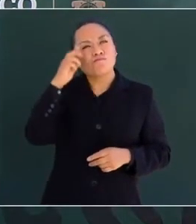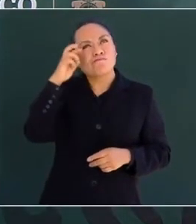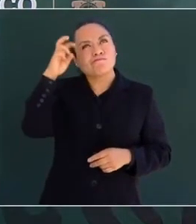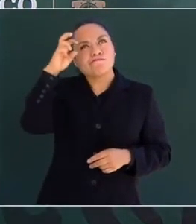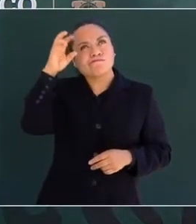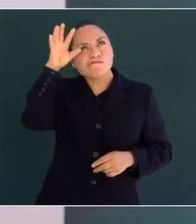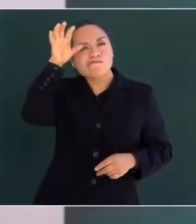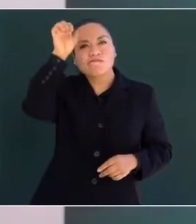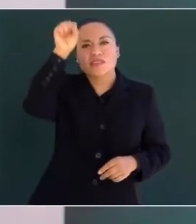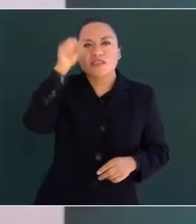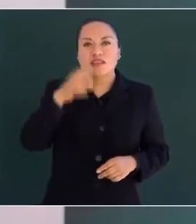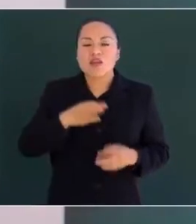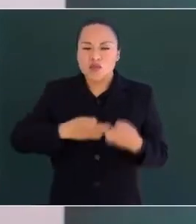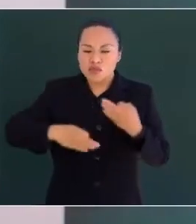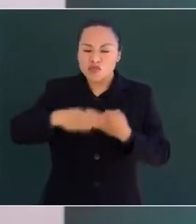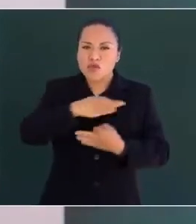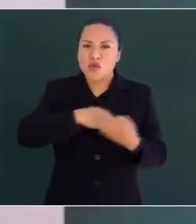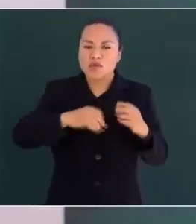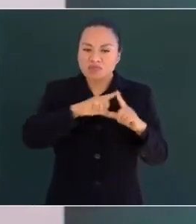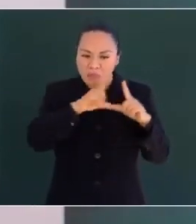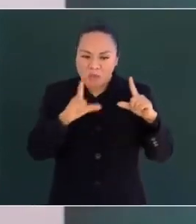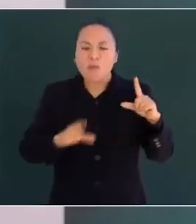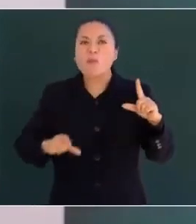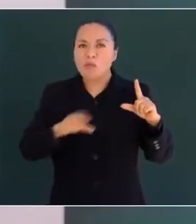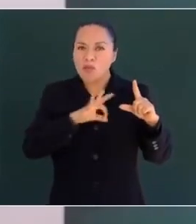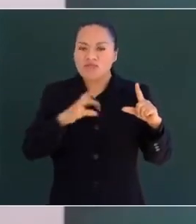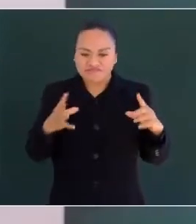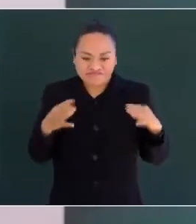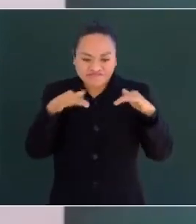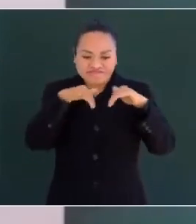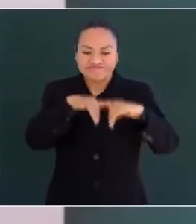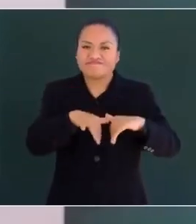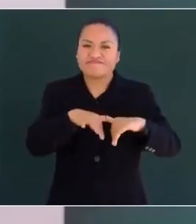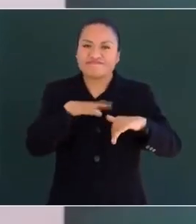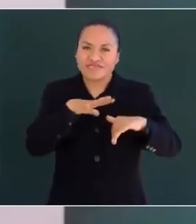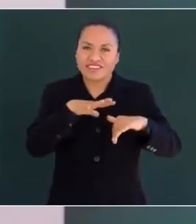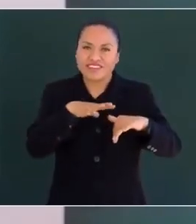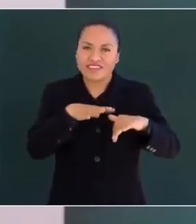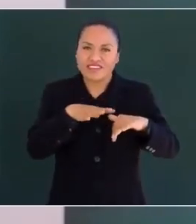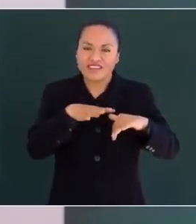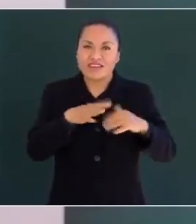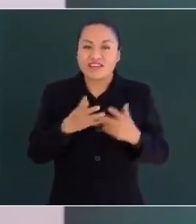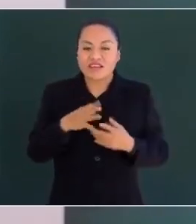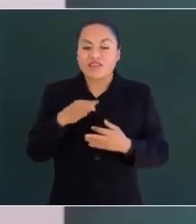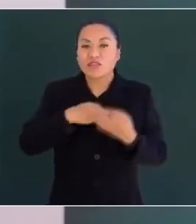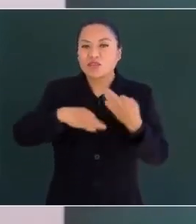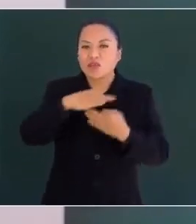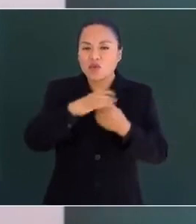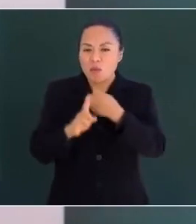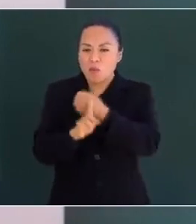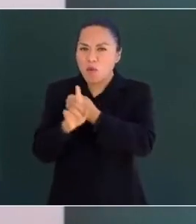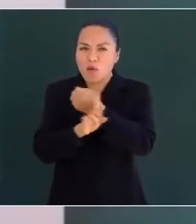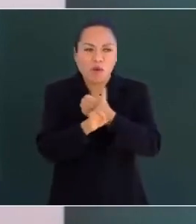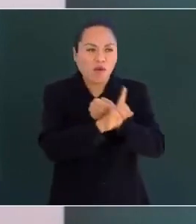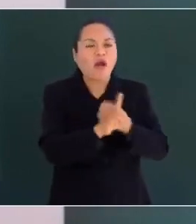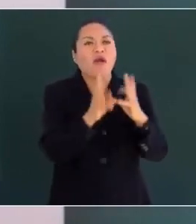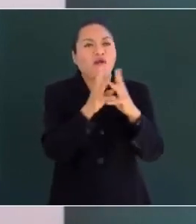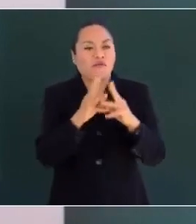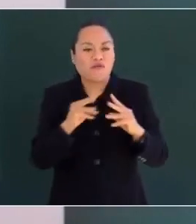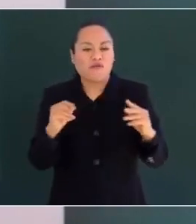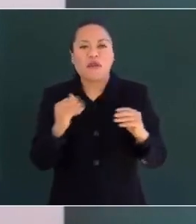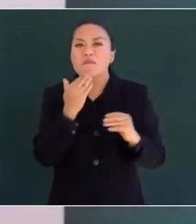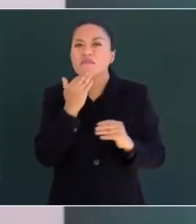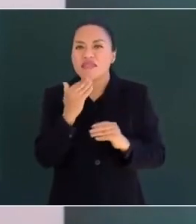el sueño de que todos cabemos en nuestro país, el sueño de que nuestras diferencias se resolverán por la vía democrática,